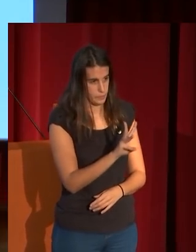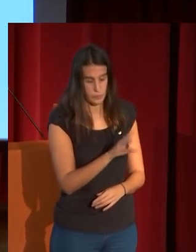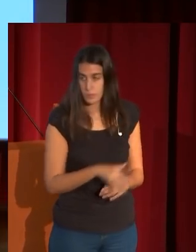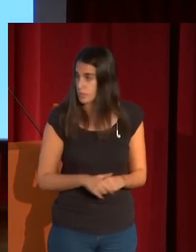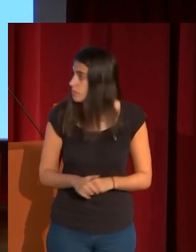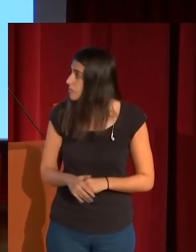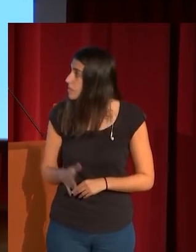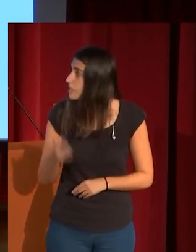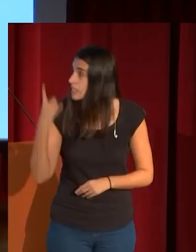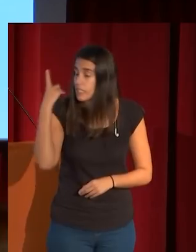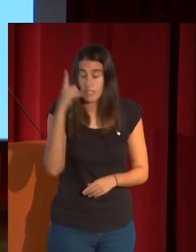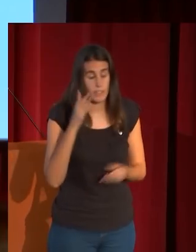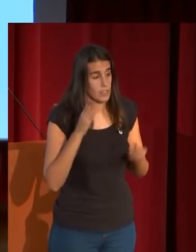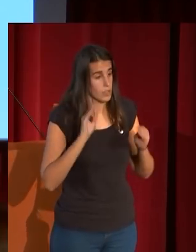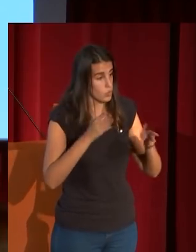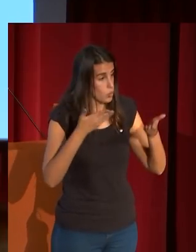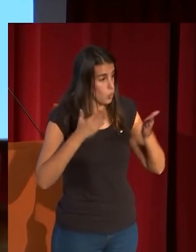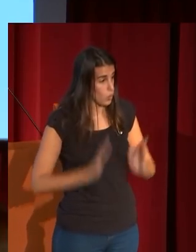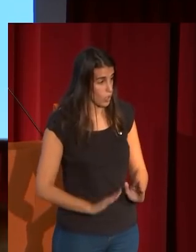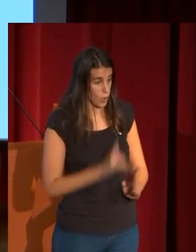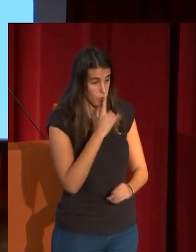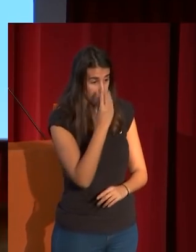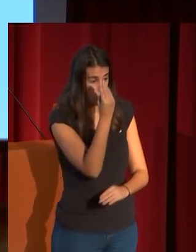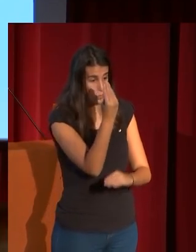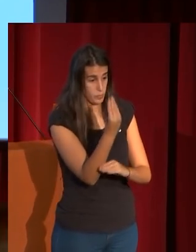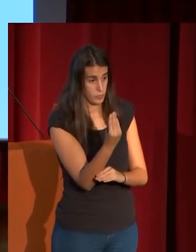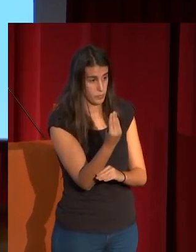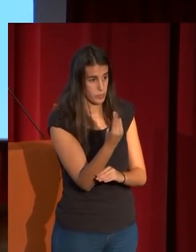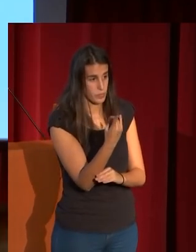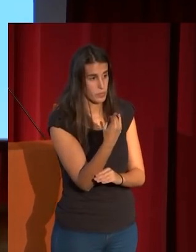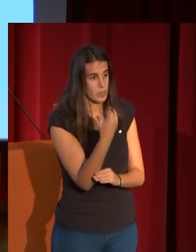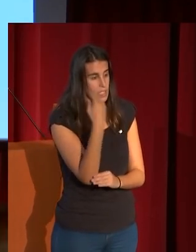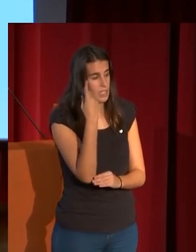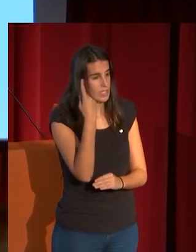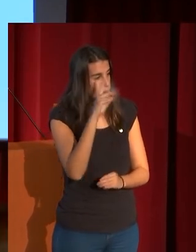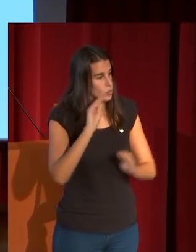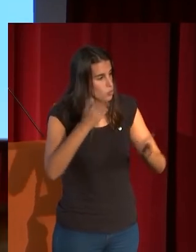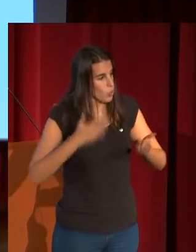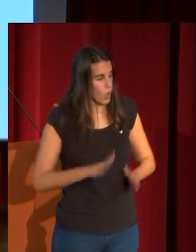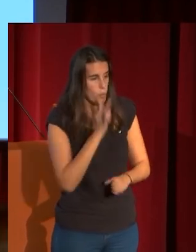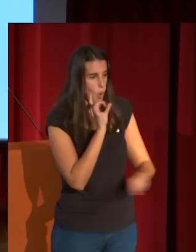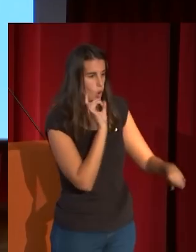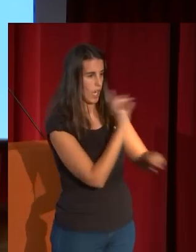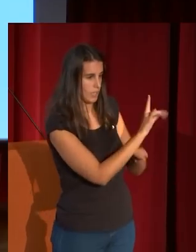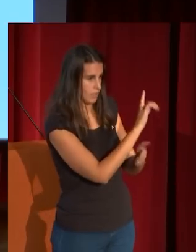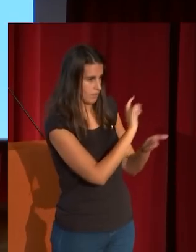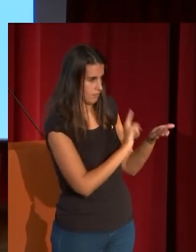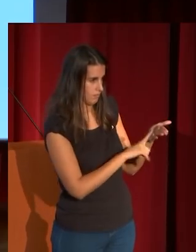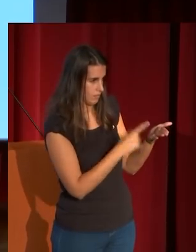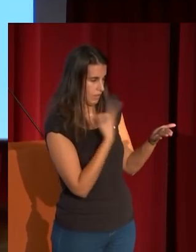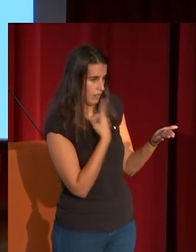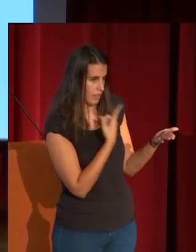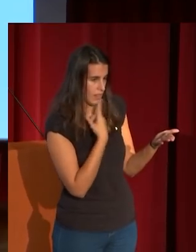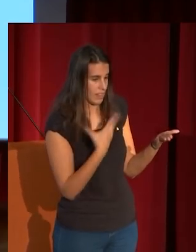identificar con esta con esta figura por una carta que envía a Stewart donde dice estamos toda la familia